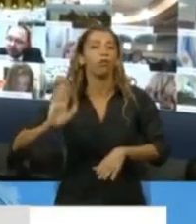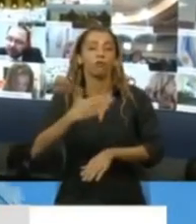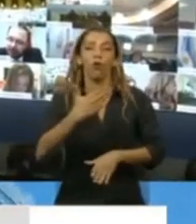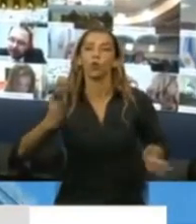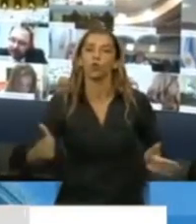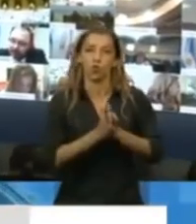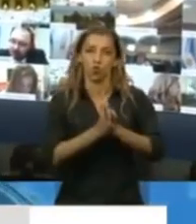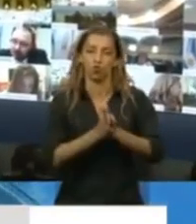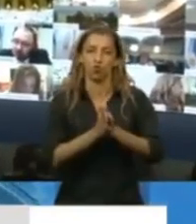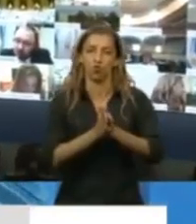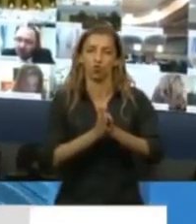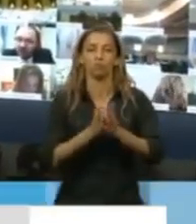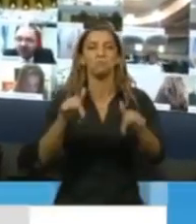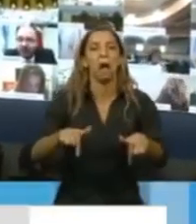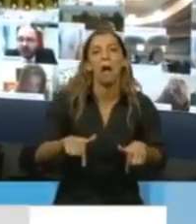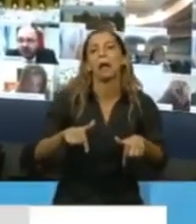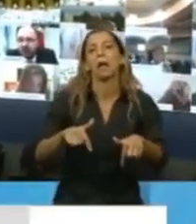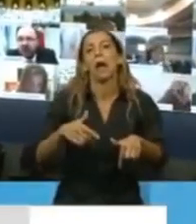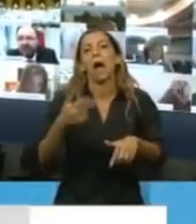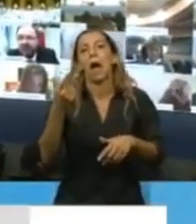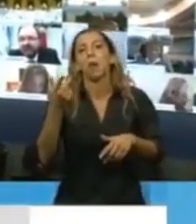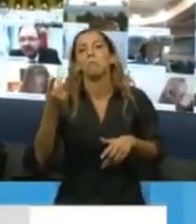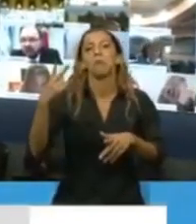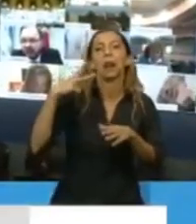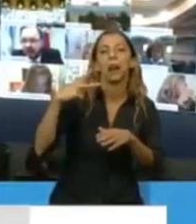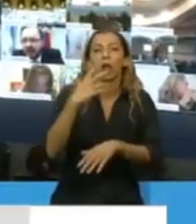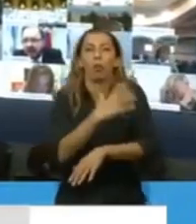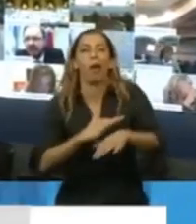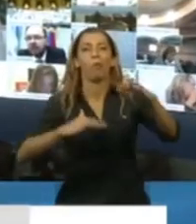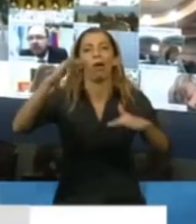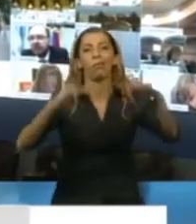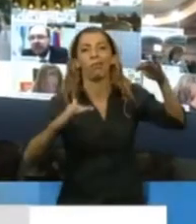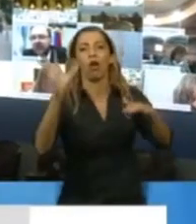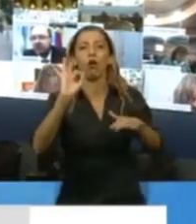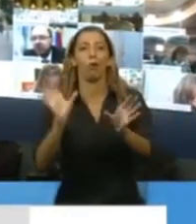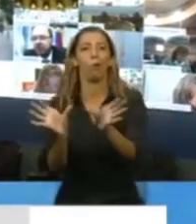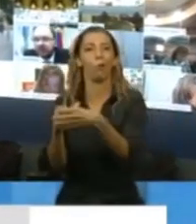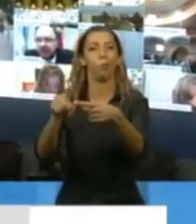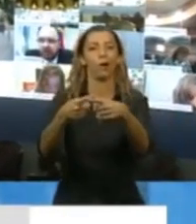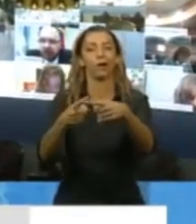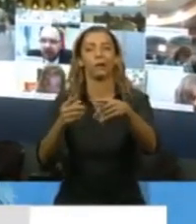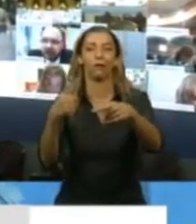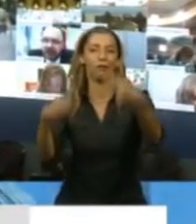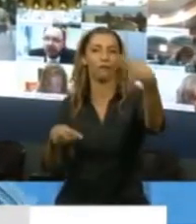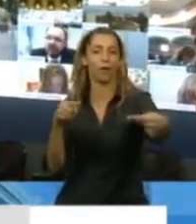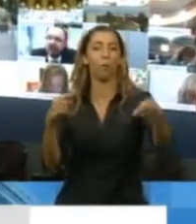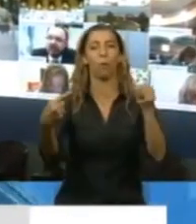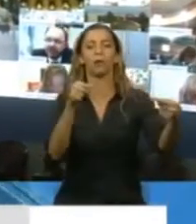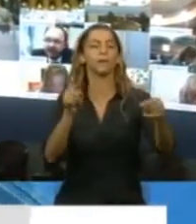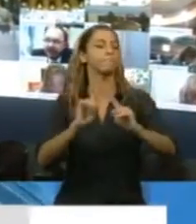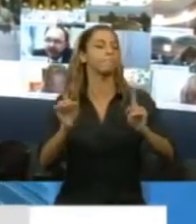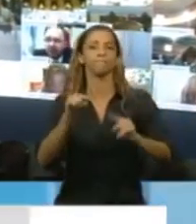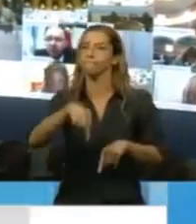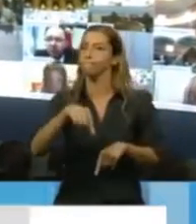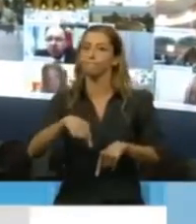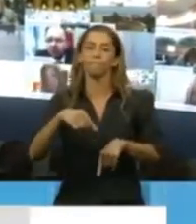distinción de clases sociales, no hay distinción de banderías políticas, sino que requiere un compromiso de todos y cada